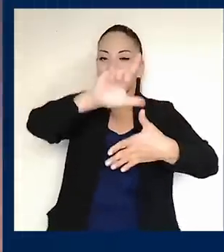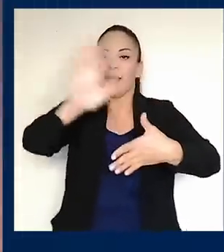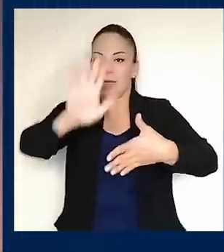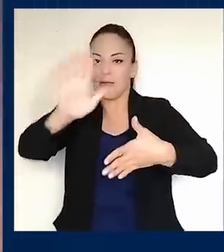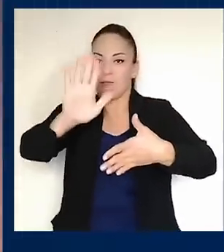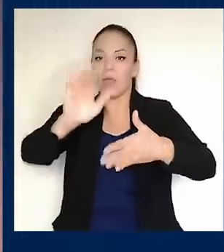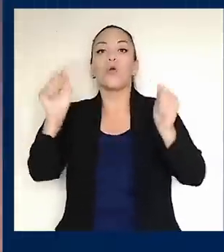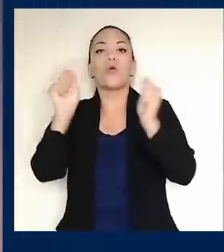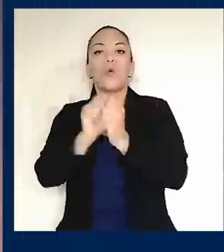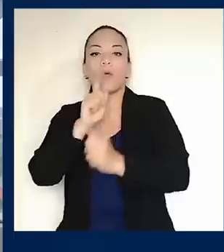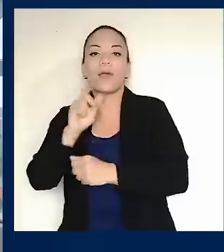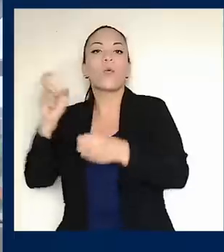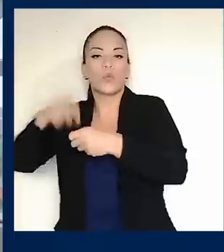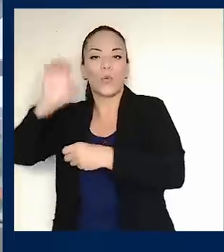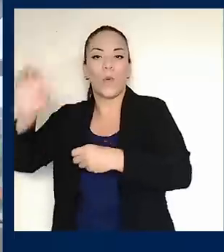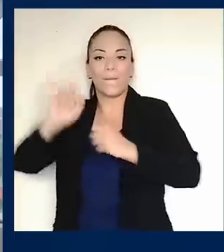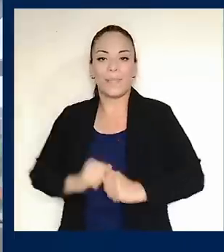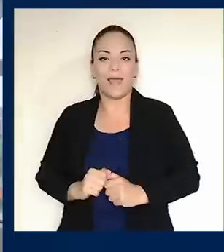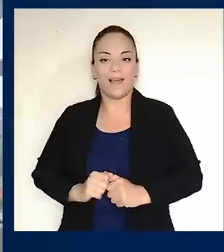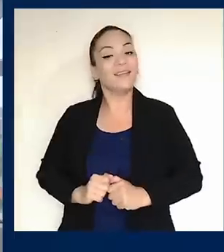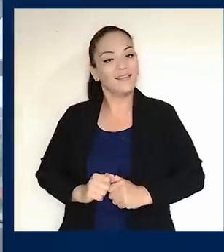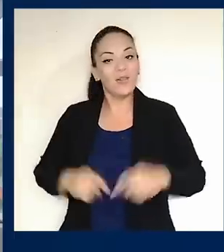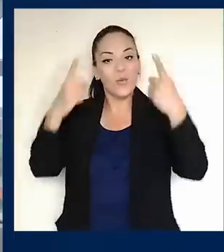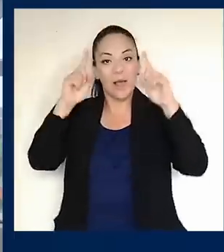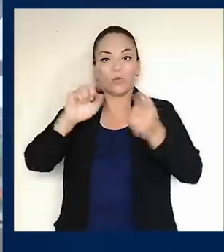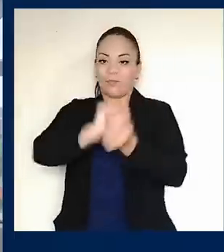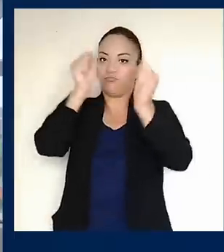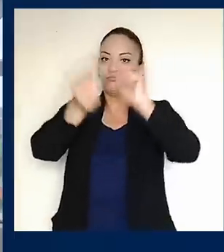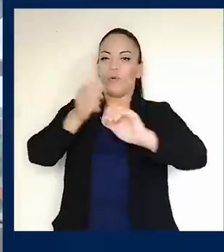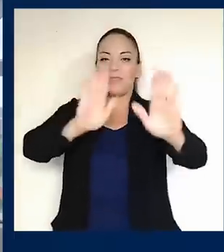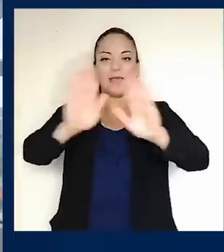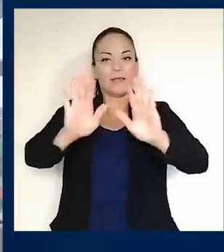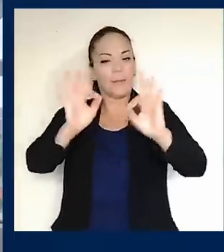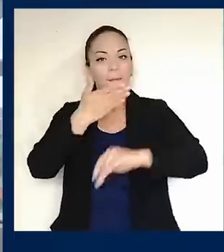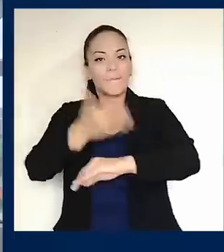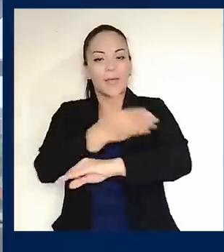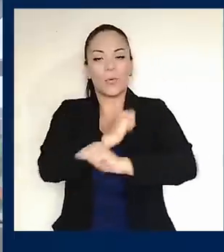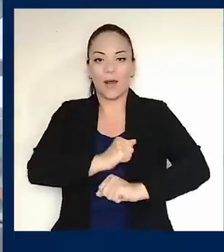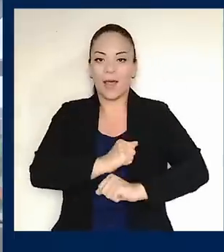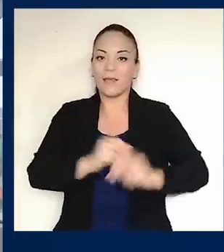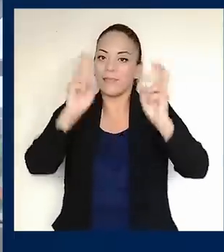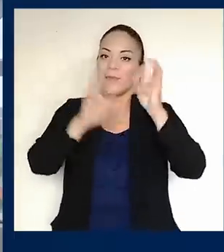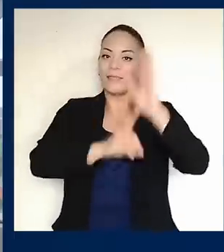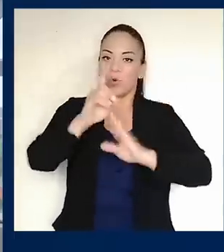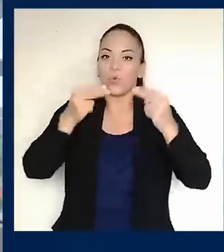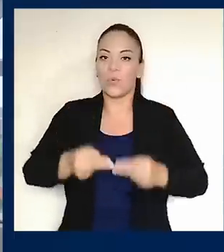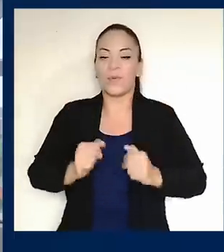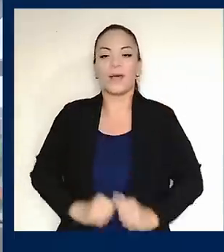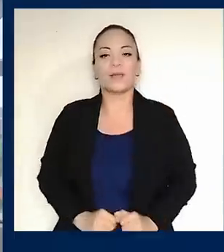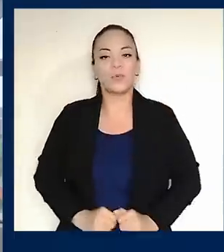con la Unión Europea, que busca la transformación digital pensada en el desarrollo humano.